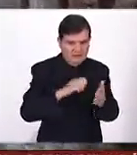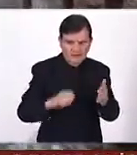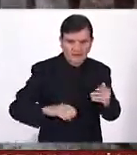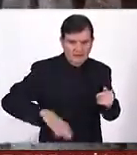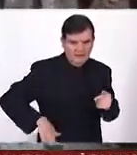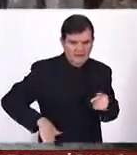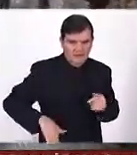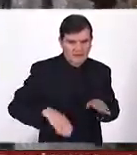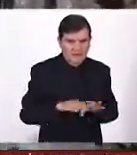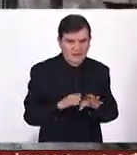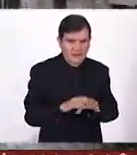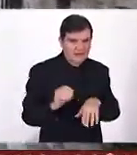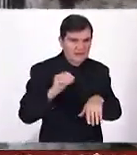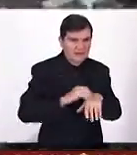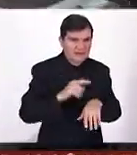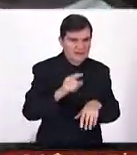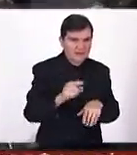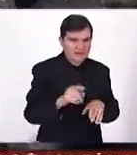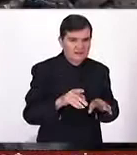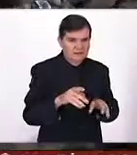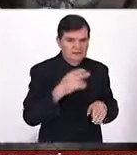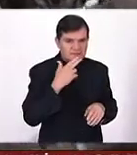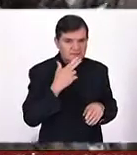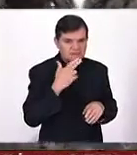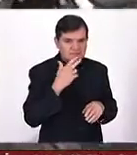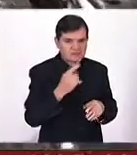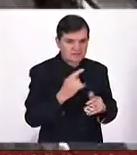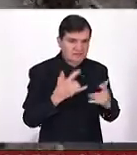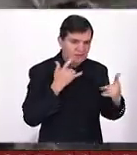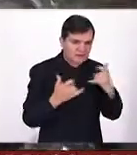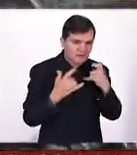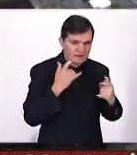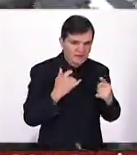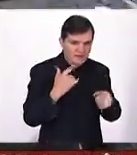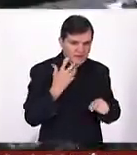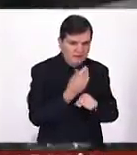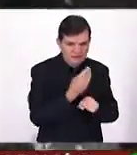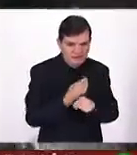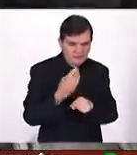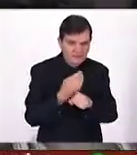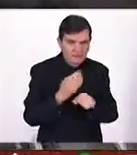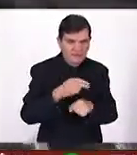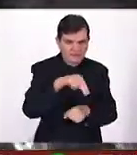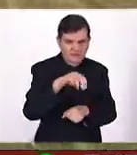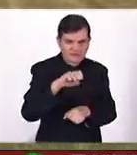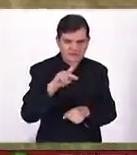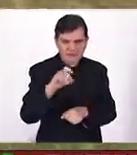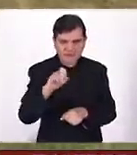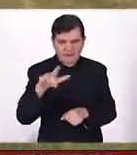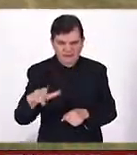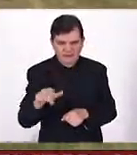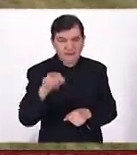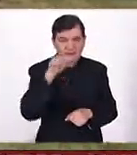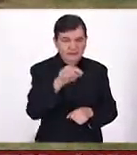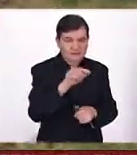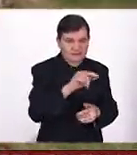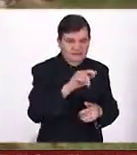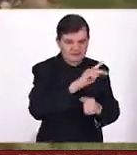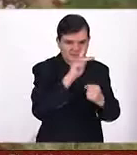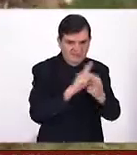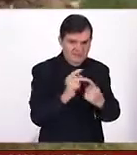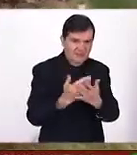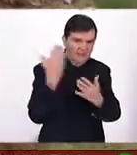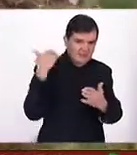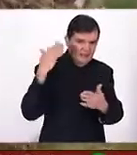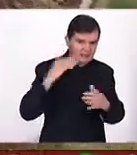recientes son los que están siendo utilizados en los esfuerzos de reconstrucción en Nepal. Este país fue azotado